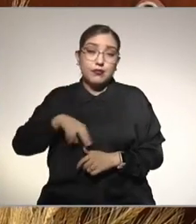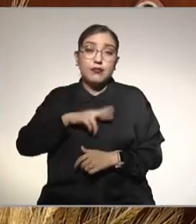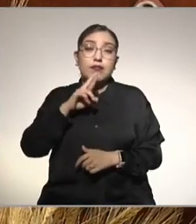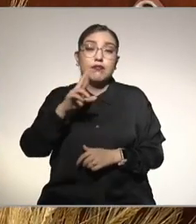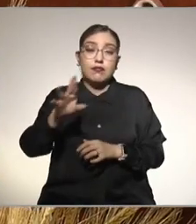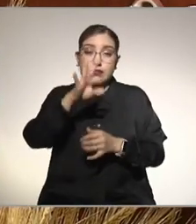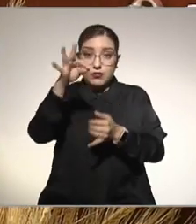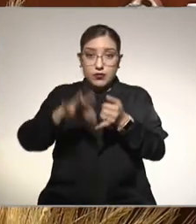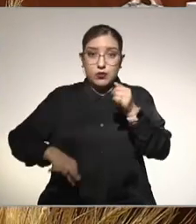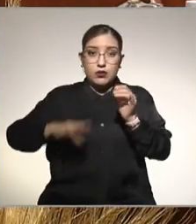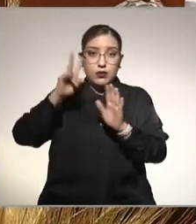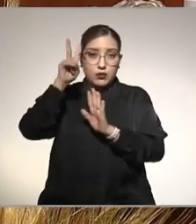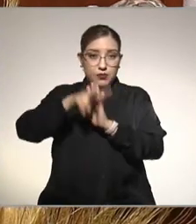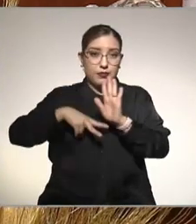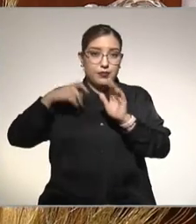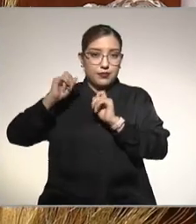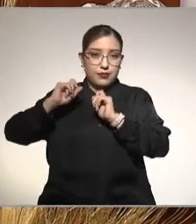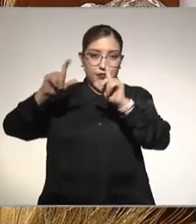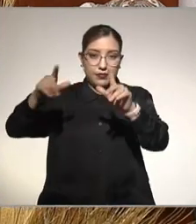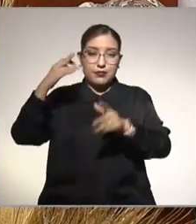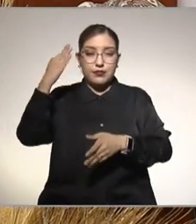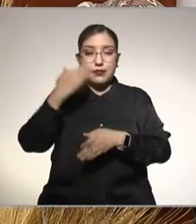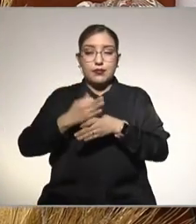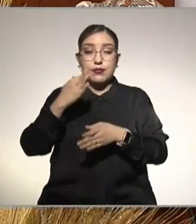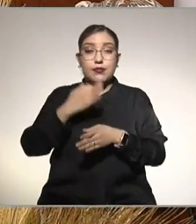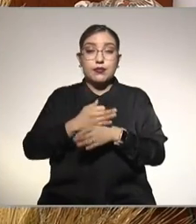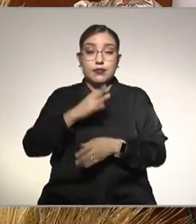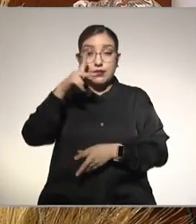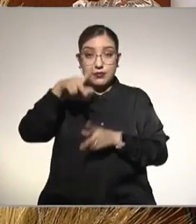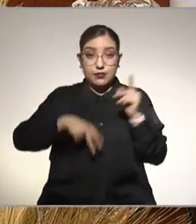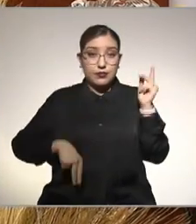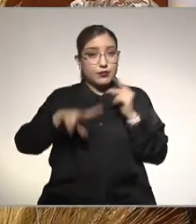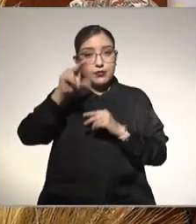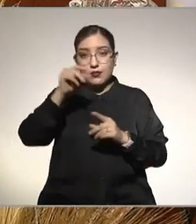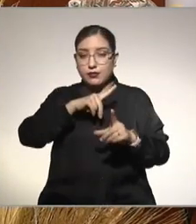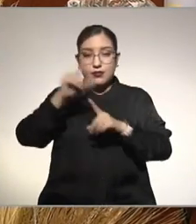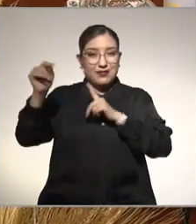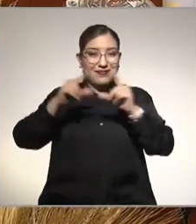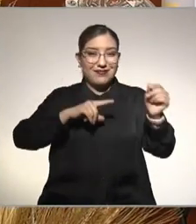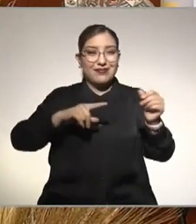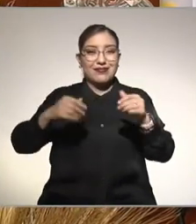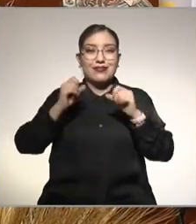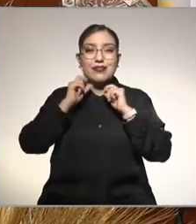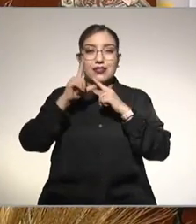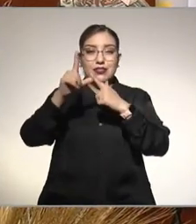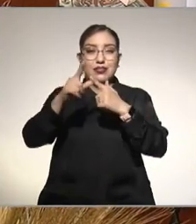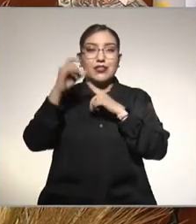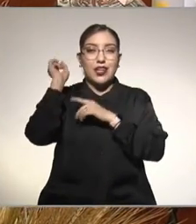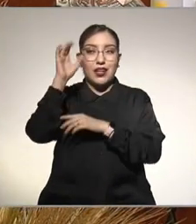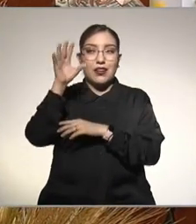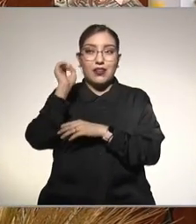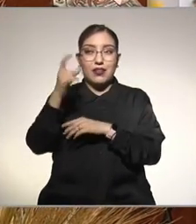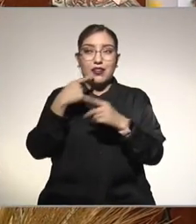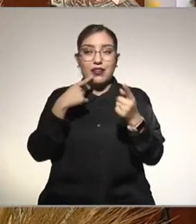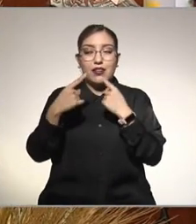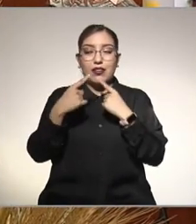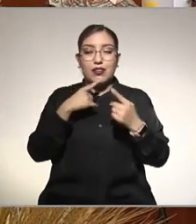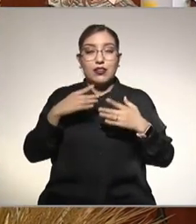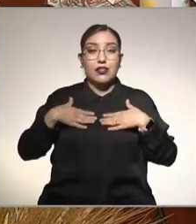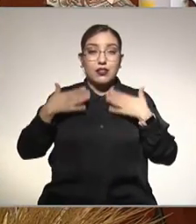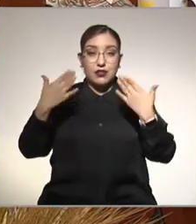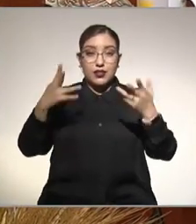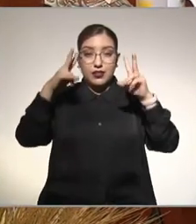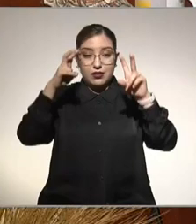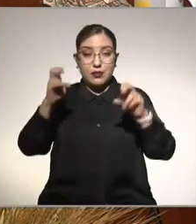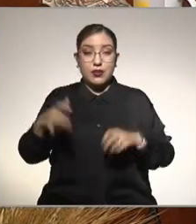último bloque del programa ahorita tenemos que hacer un corte no se vayan estamos totalmente en vivo en diálogos en confianza hablando de hígado